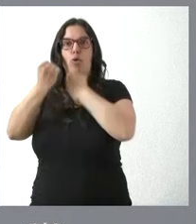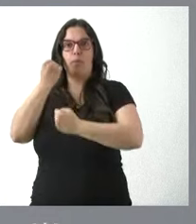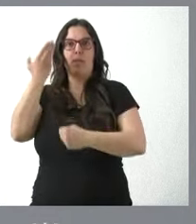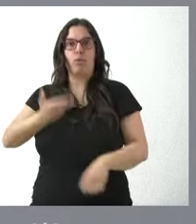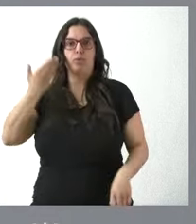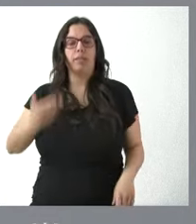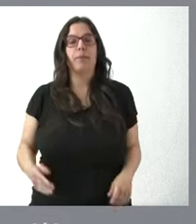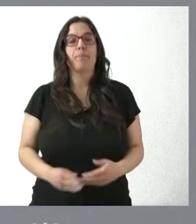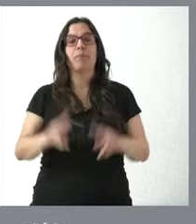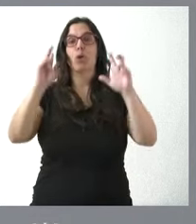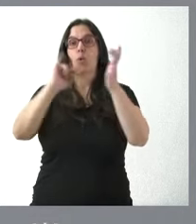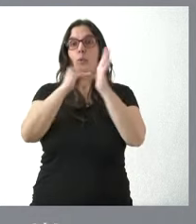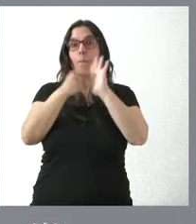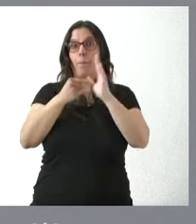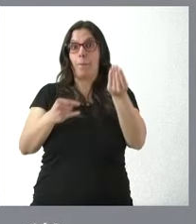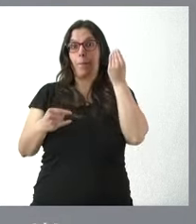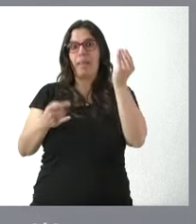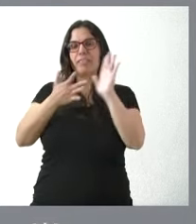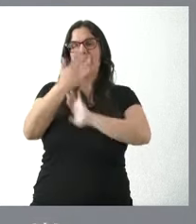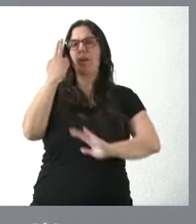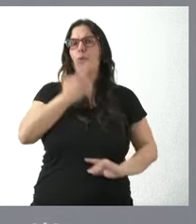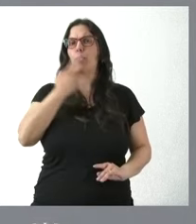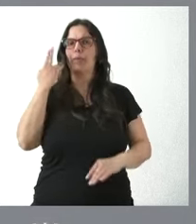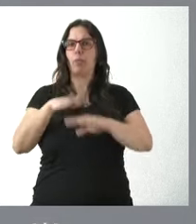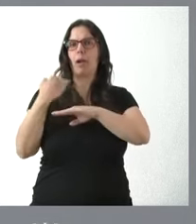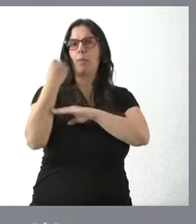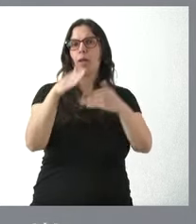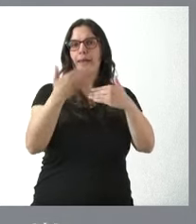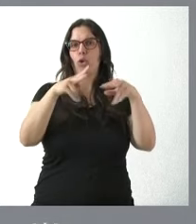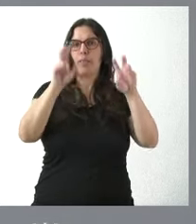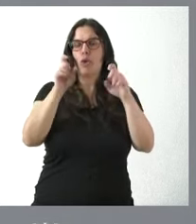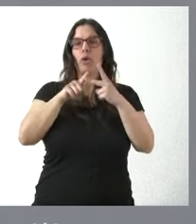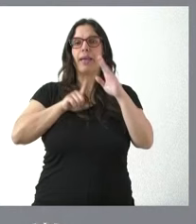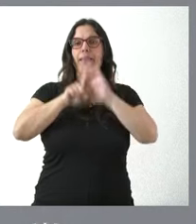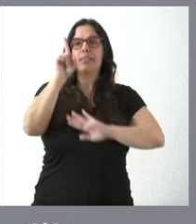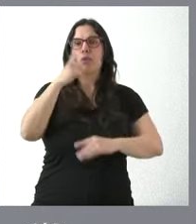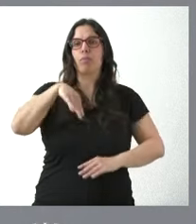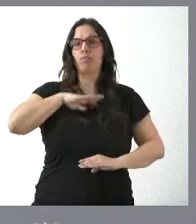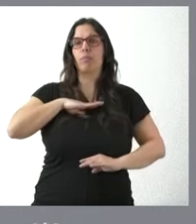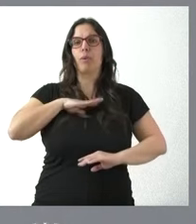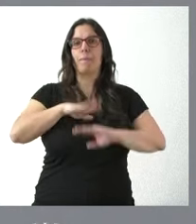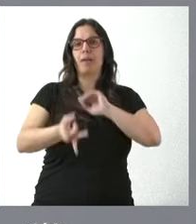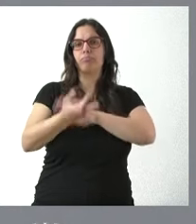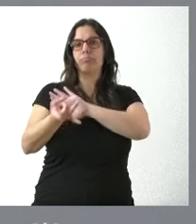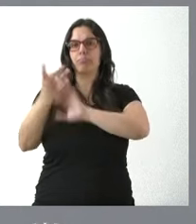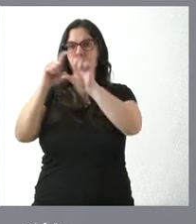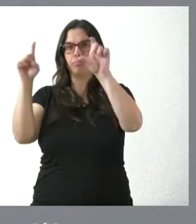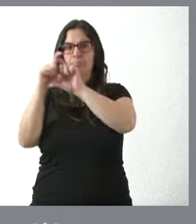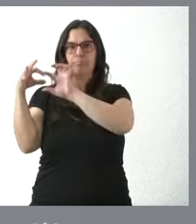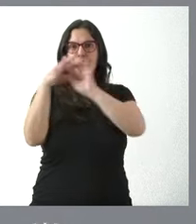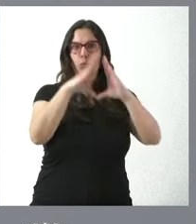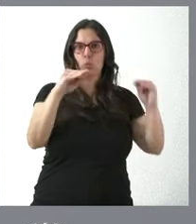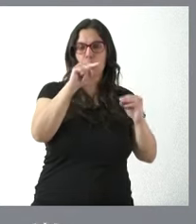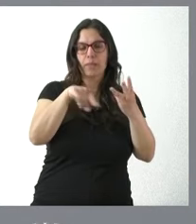documento, el nuevo plan, representa un compromiso de apoyo a la innovación, el desarrollo de las capacidades emprendedoras universitarias,